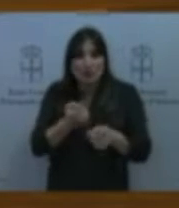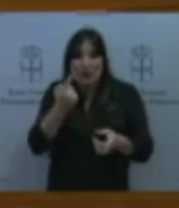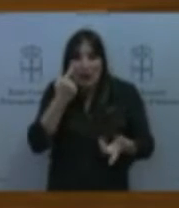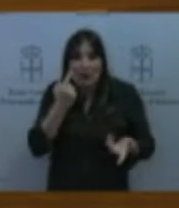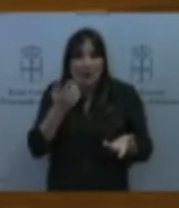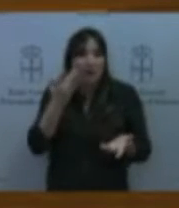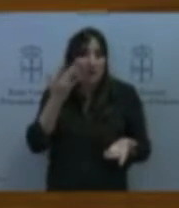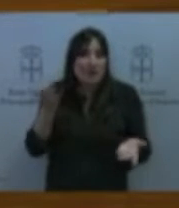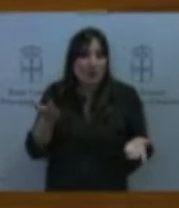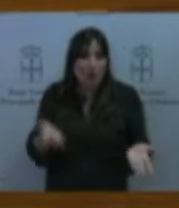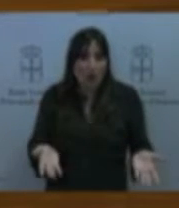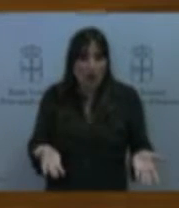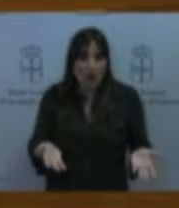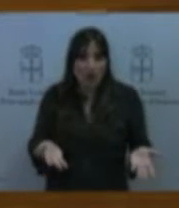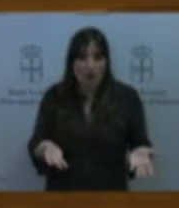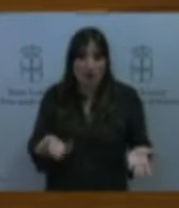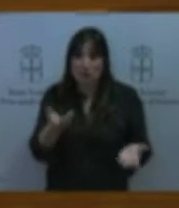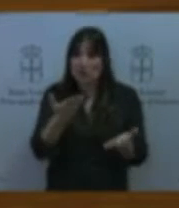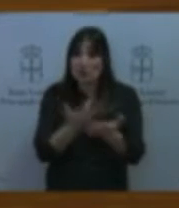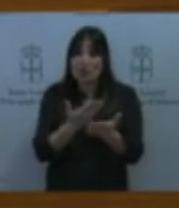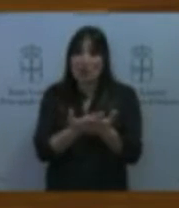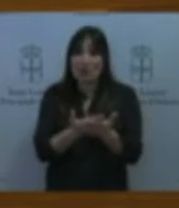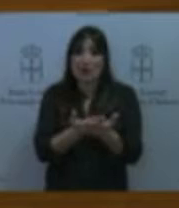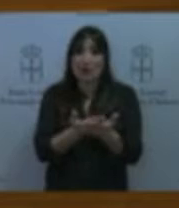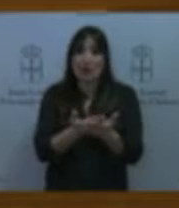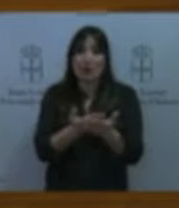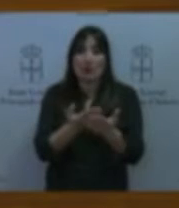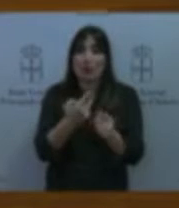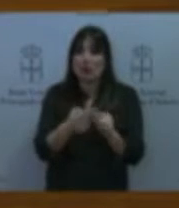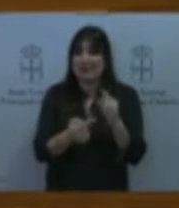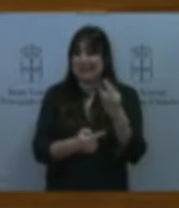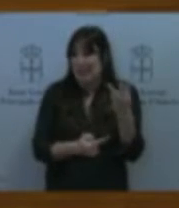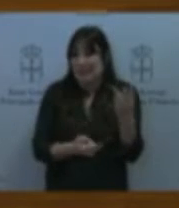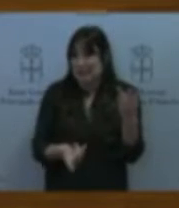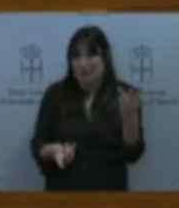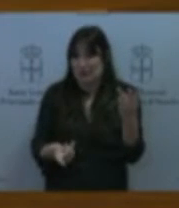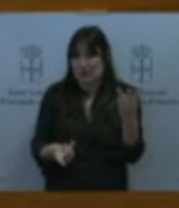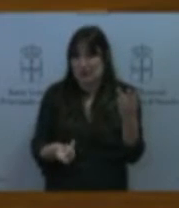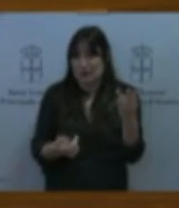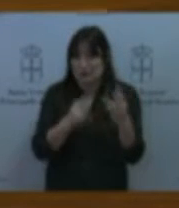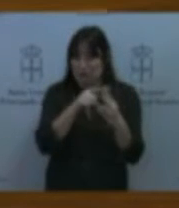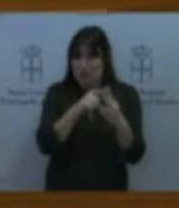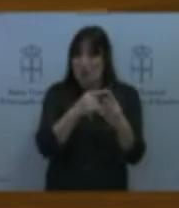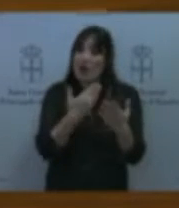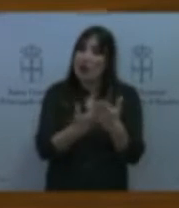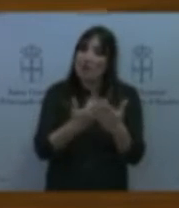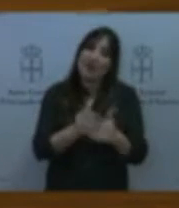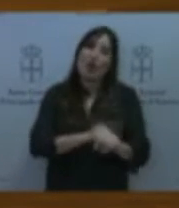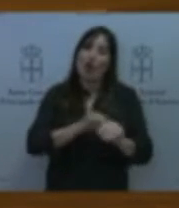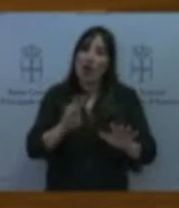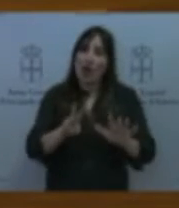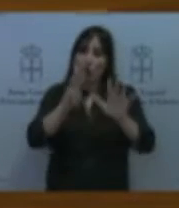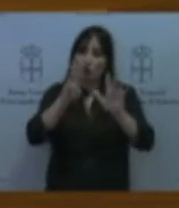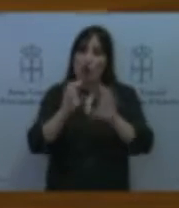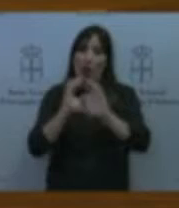cuestiones muy sencillas es piden una línea circular a las 8 de la mañana que les pueda dar conectividad